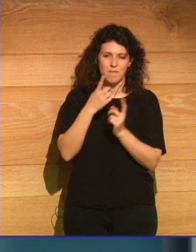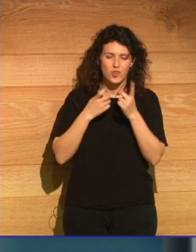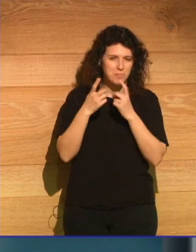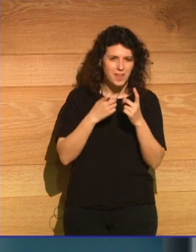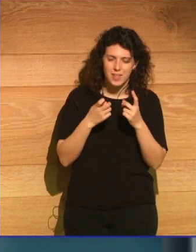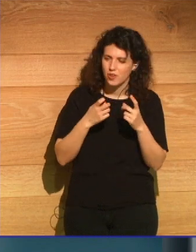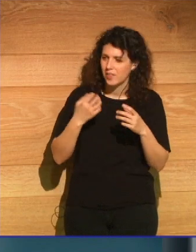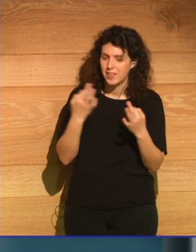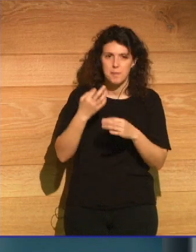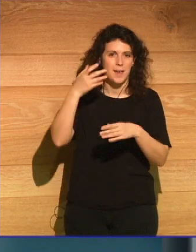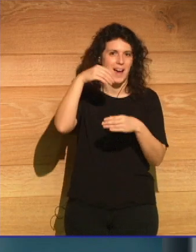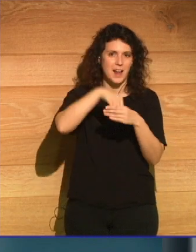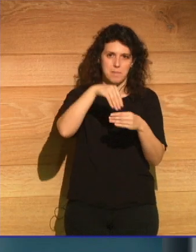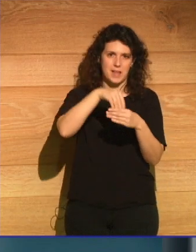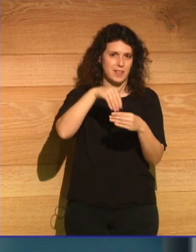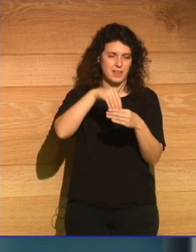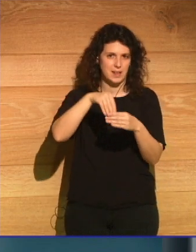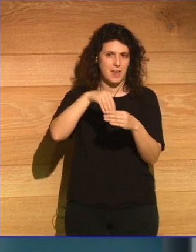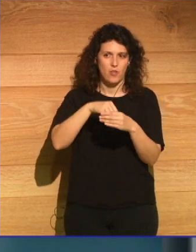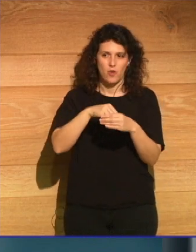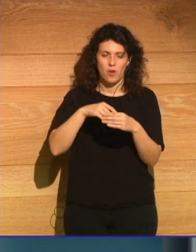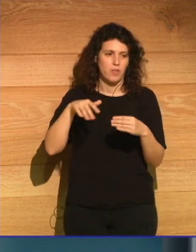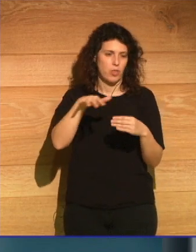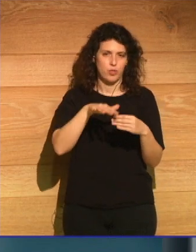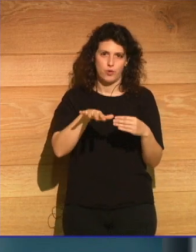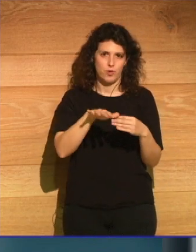estar almacenado en algún sitio